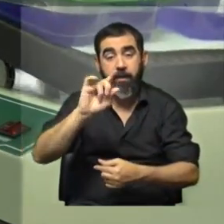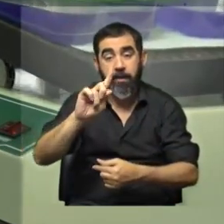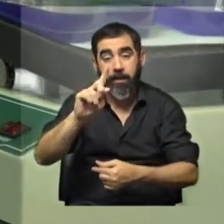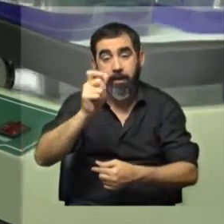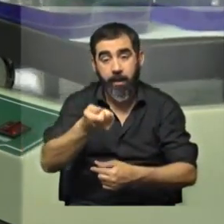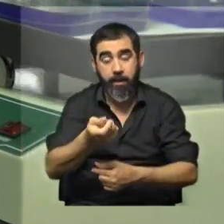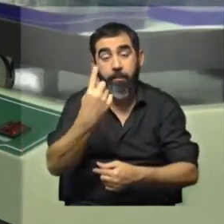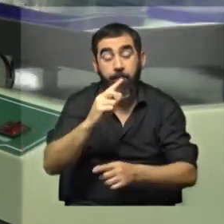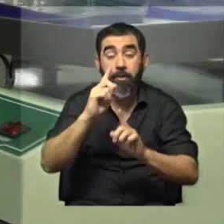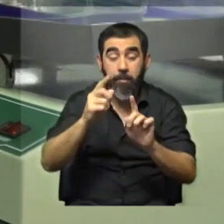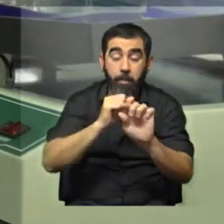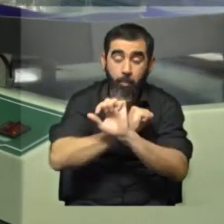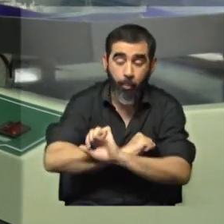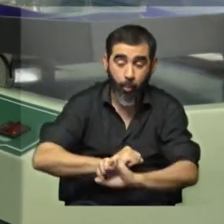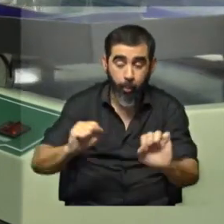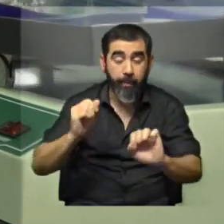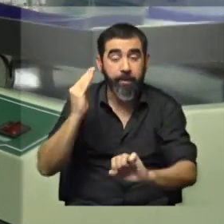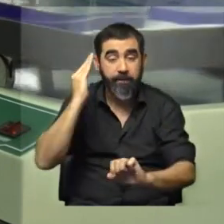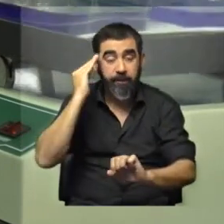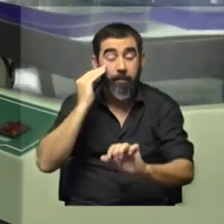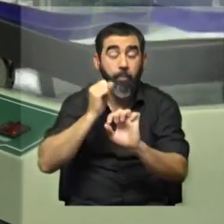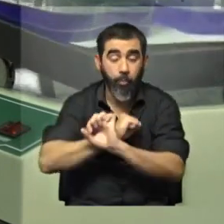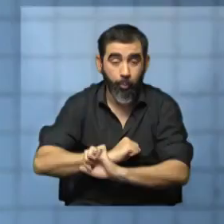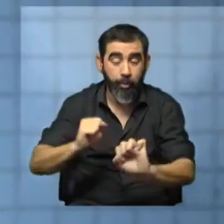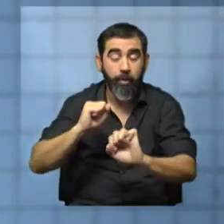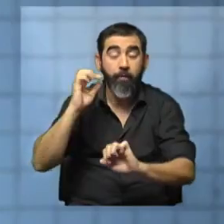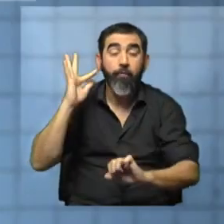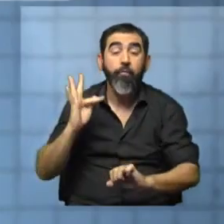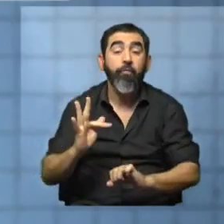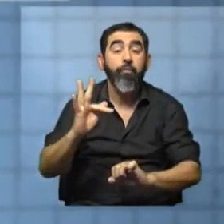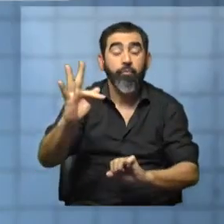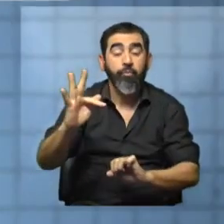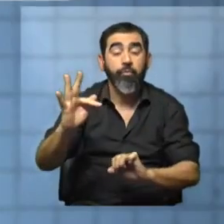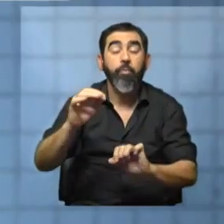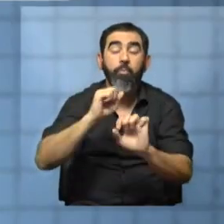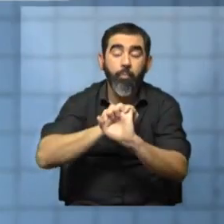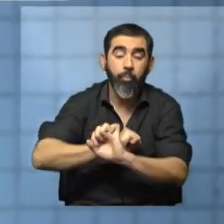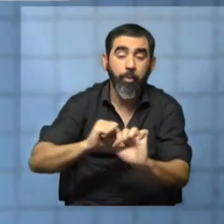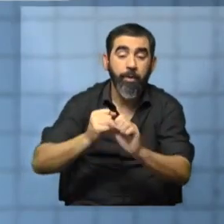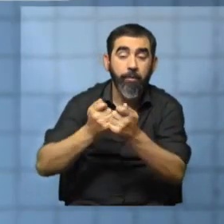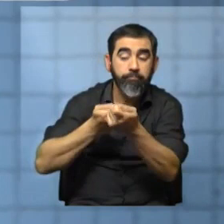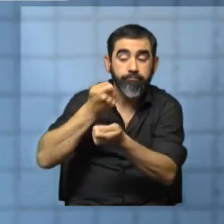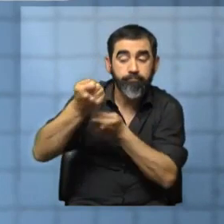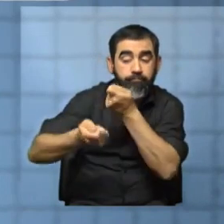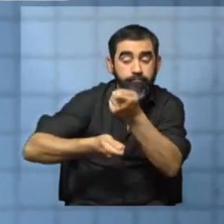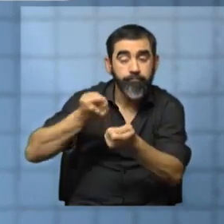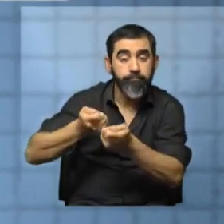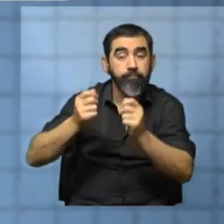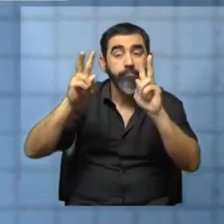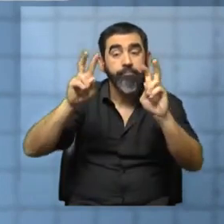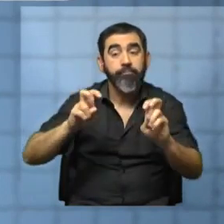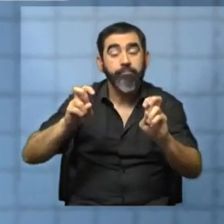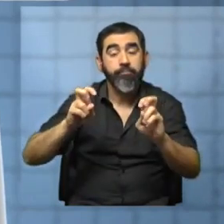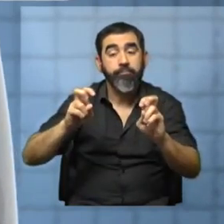sentaríamos las bases para futuras o posibles aplicaciones en